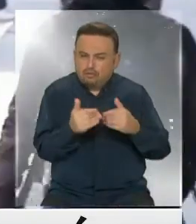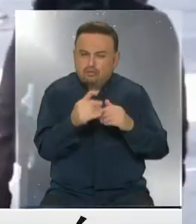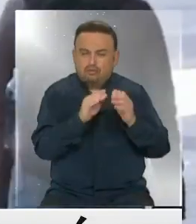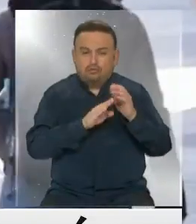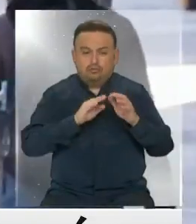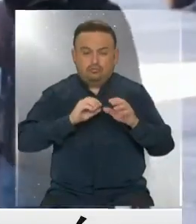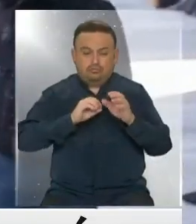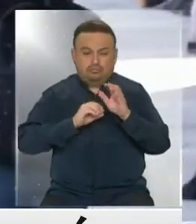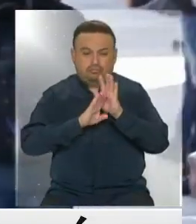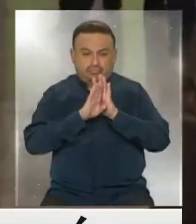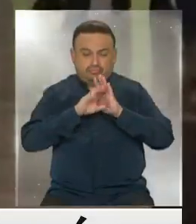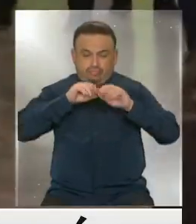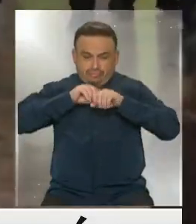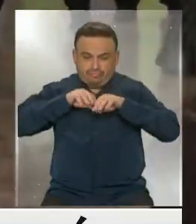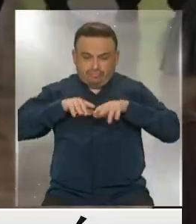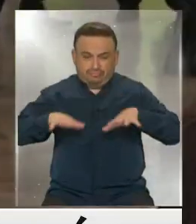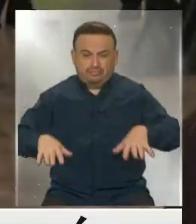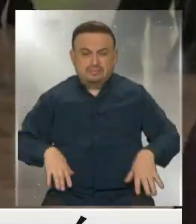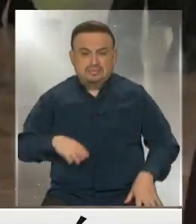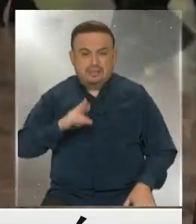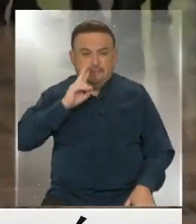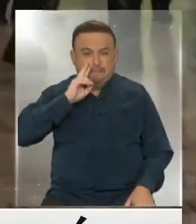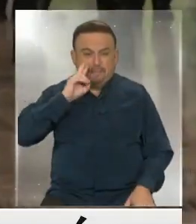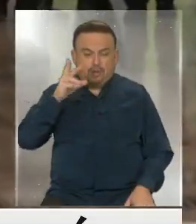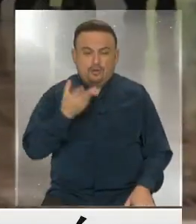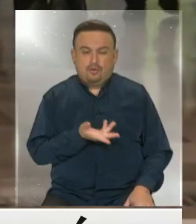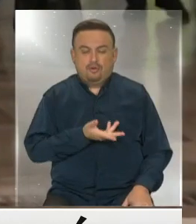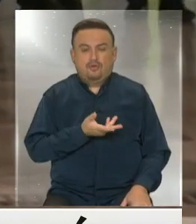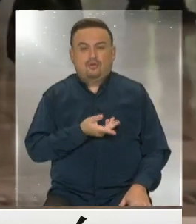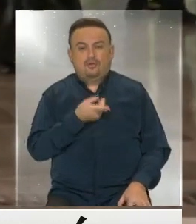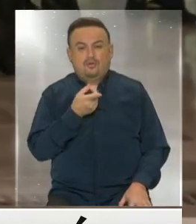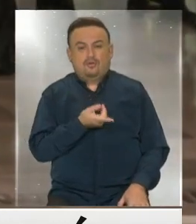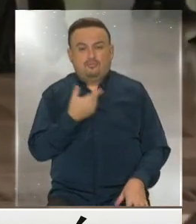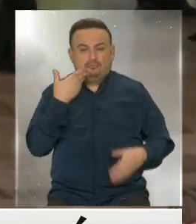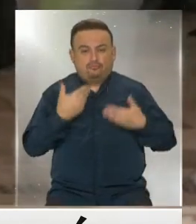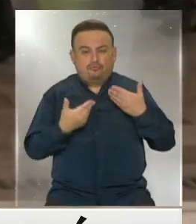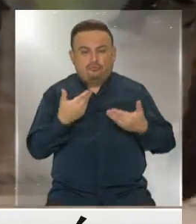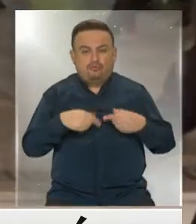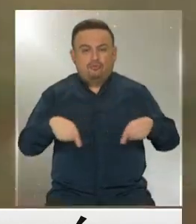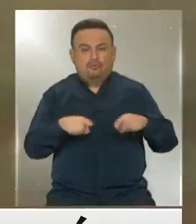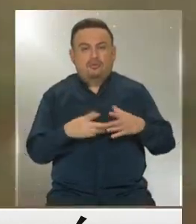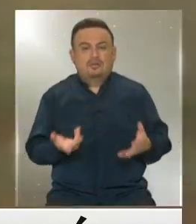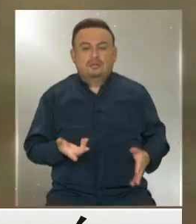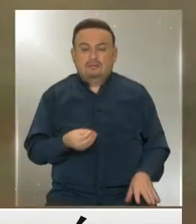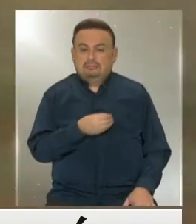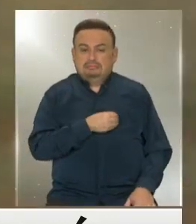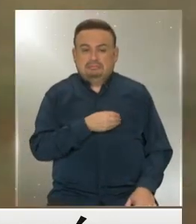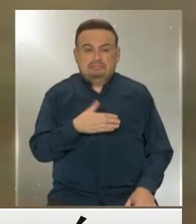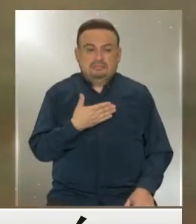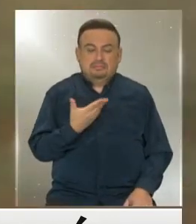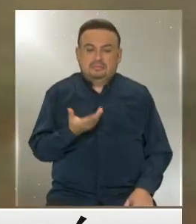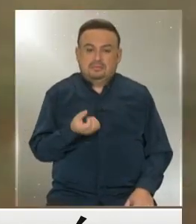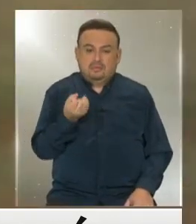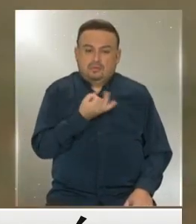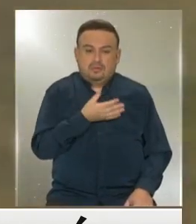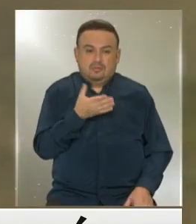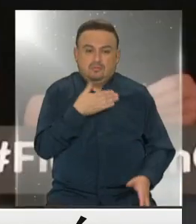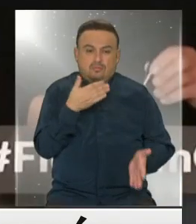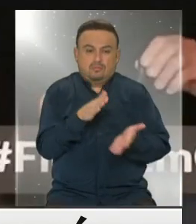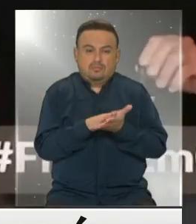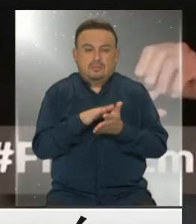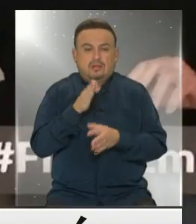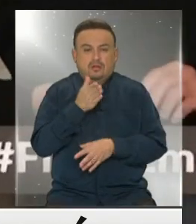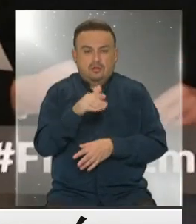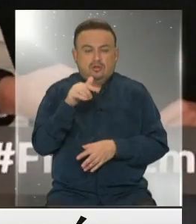de la pandemia, en el peor momento en términos de contagios y hospitalizaciones, y lamentablemente una cifra de muertos que